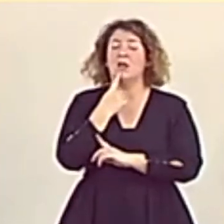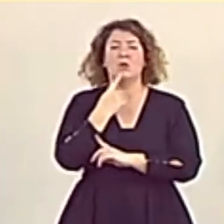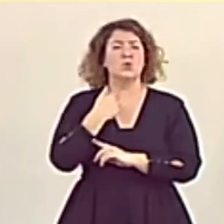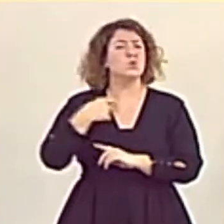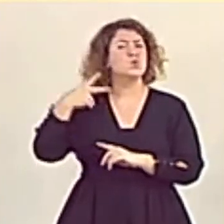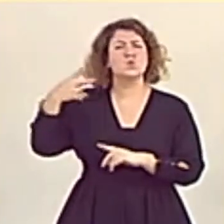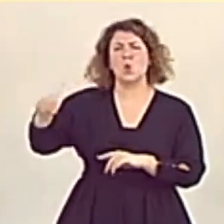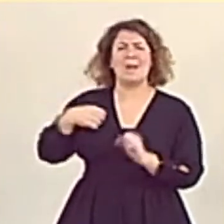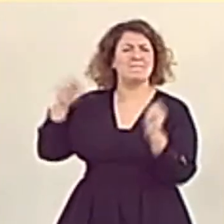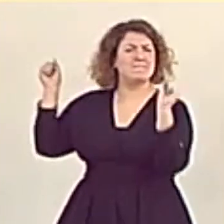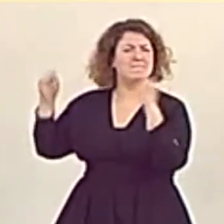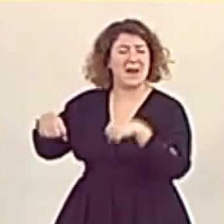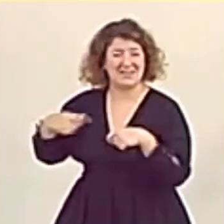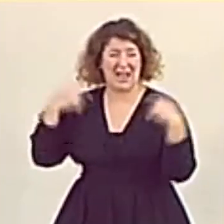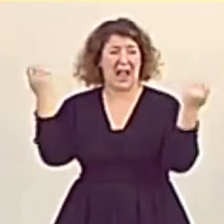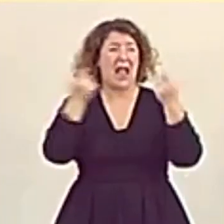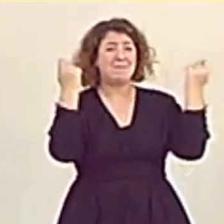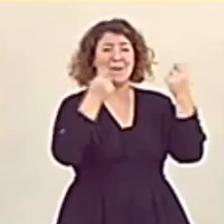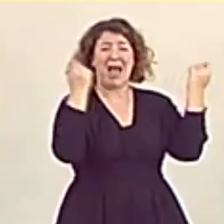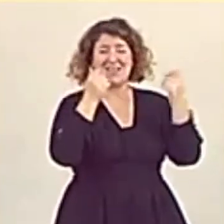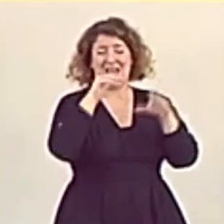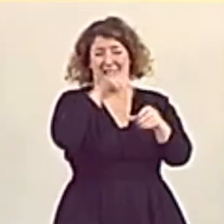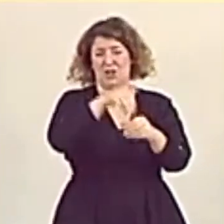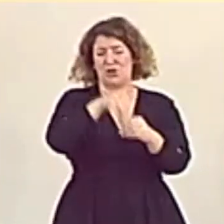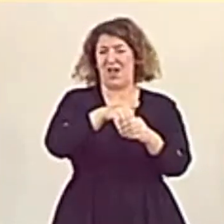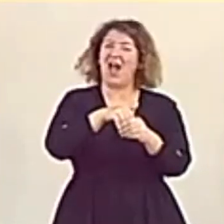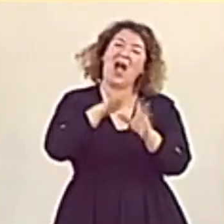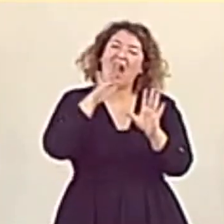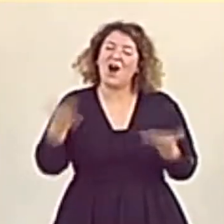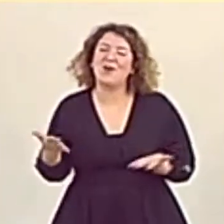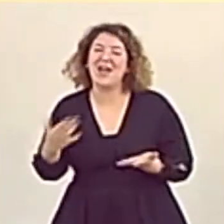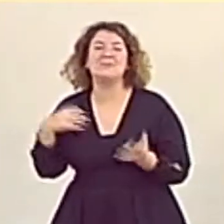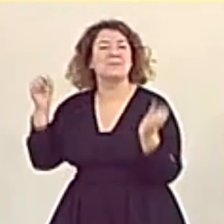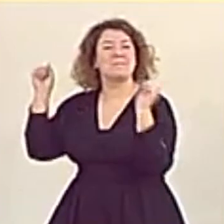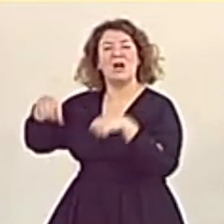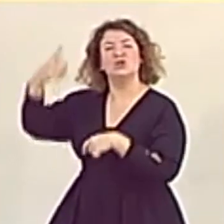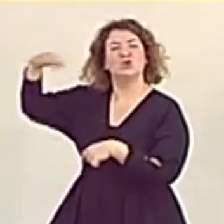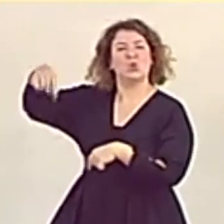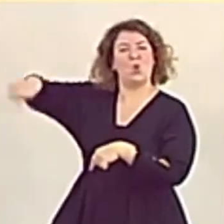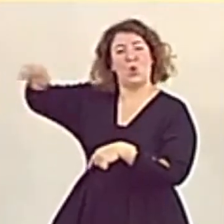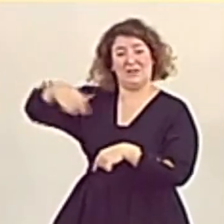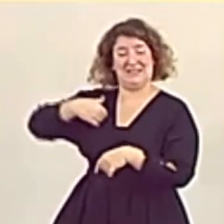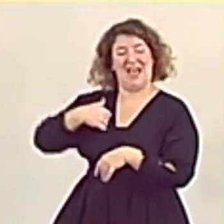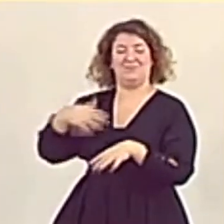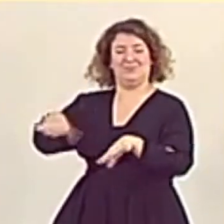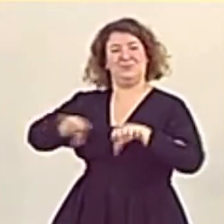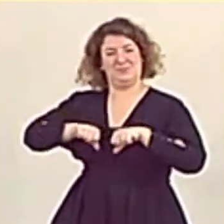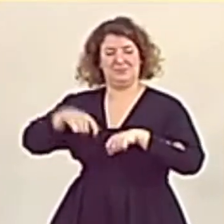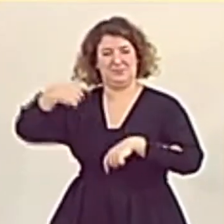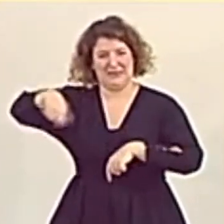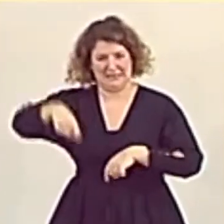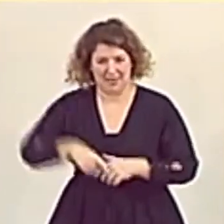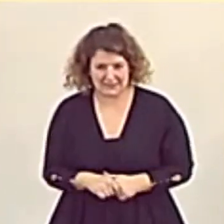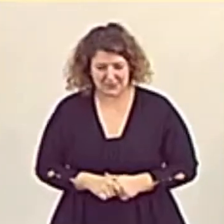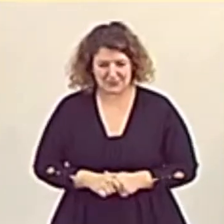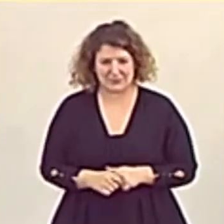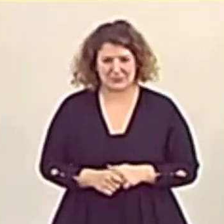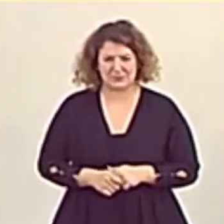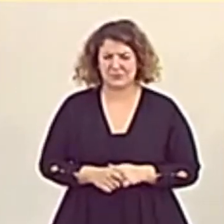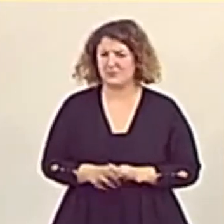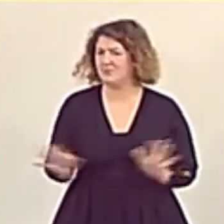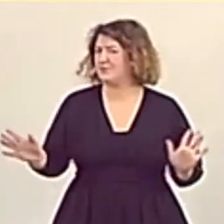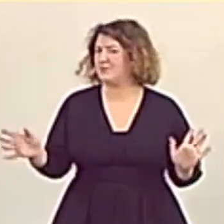pactaré con ellos de la campaña al solo pactaré con ellos ya como presidente. Un